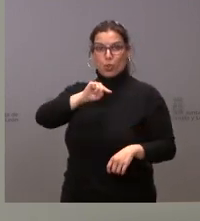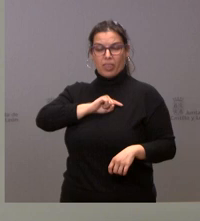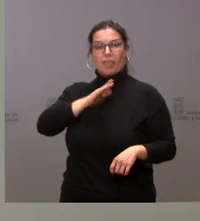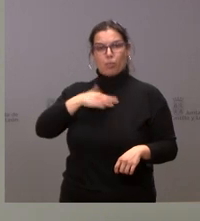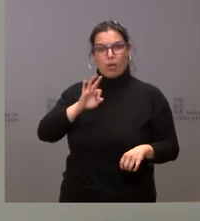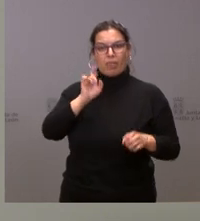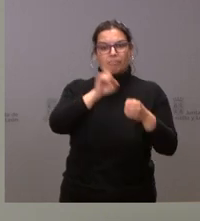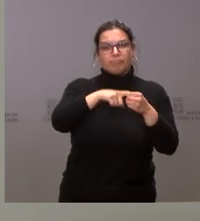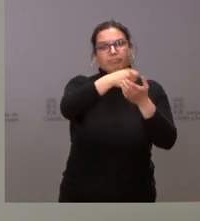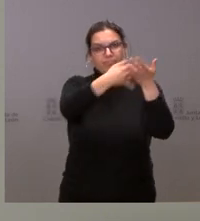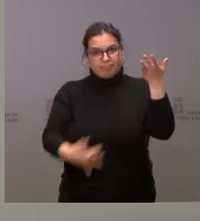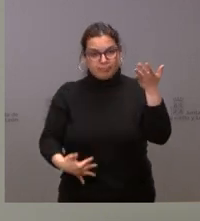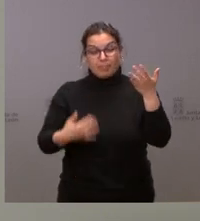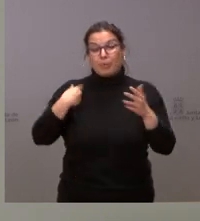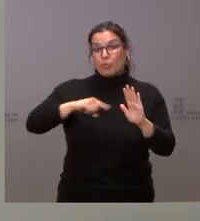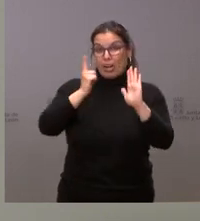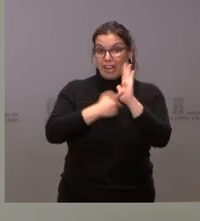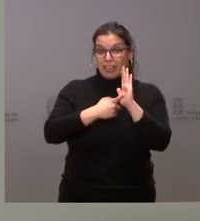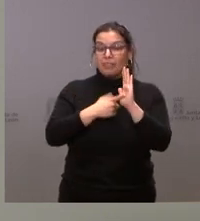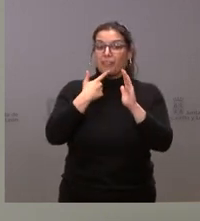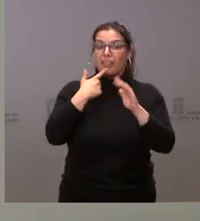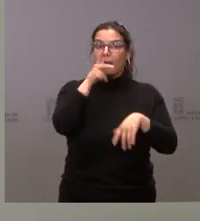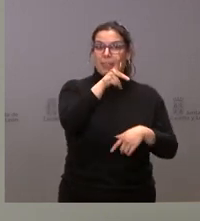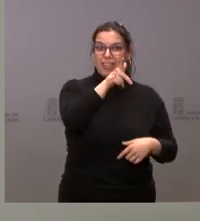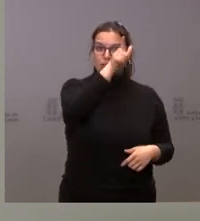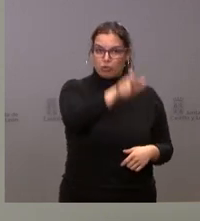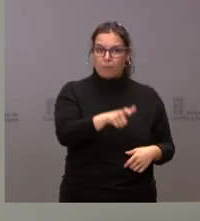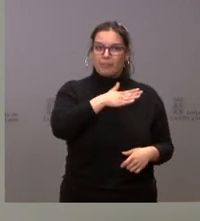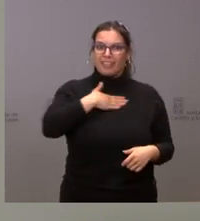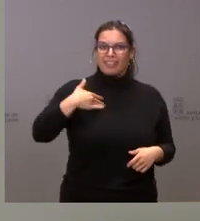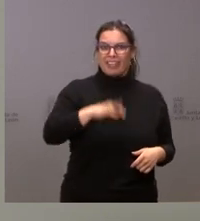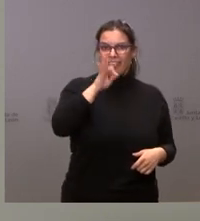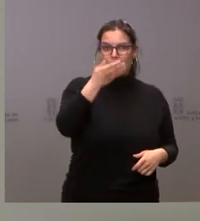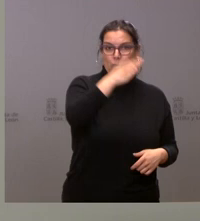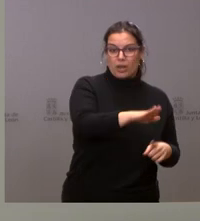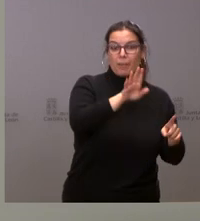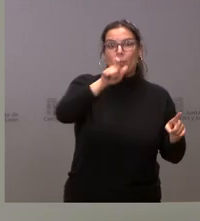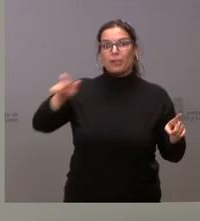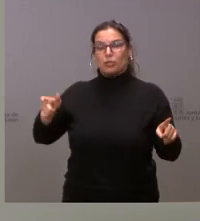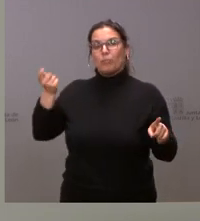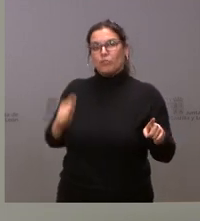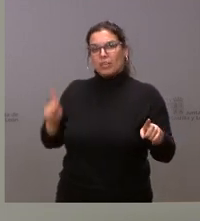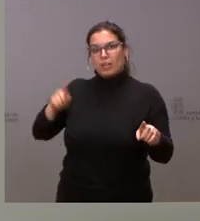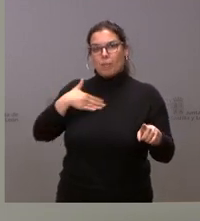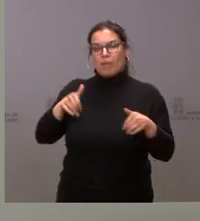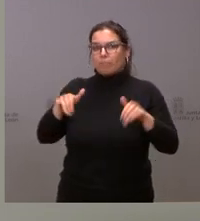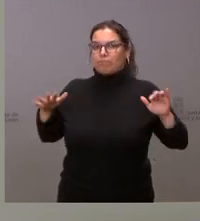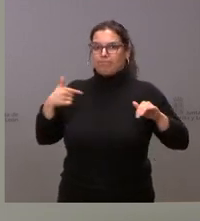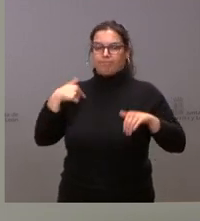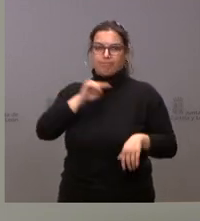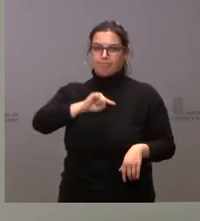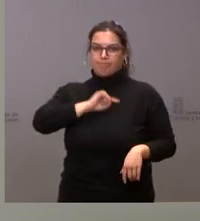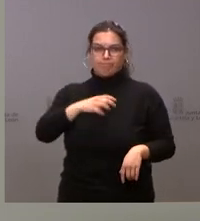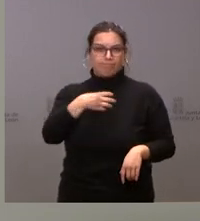establece la posibilidad de que existan objetores de conciencia en el ámbito sanitario. Se circuló un formulario que está a